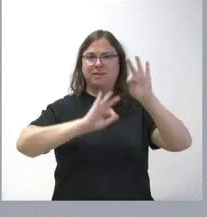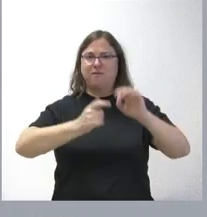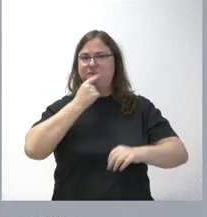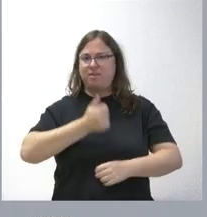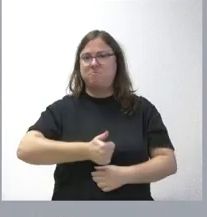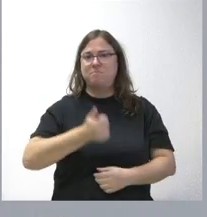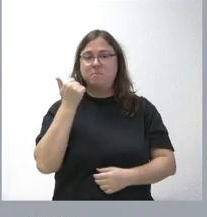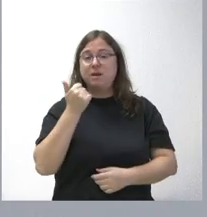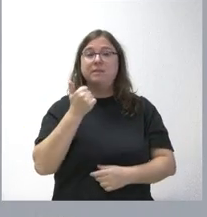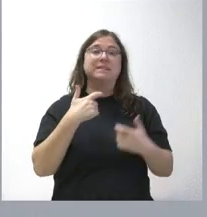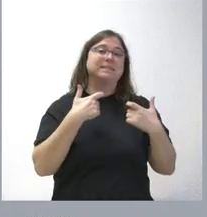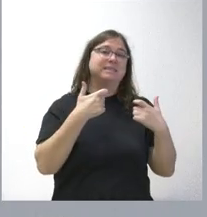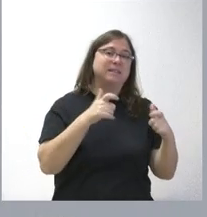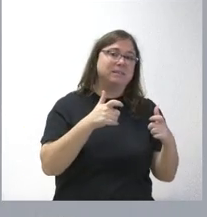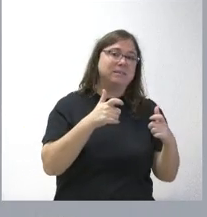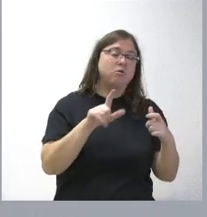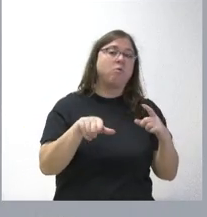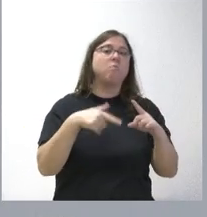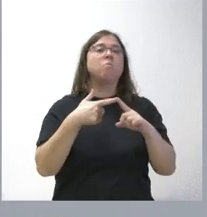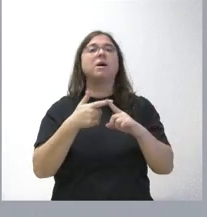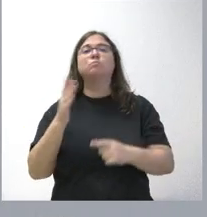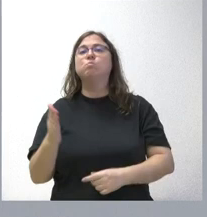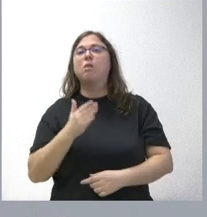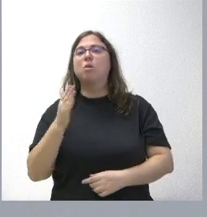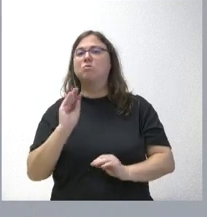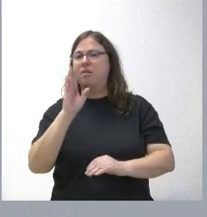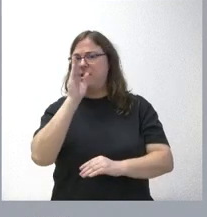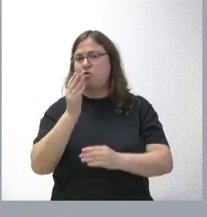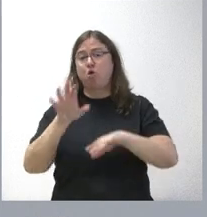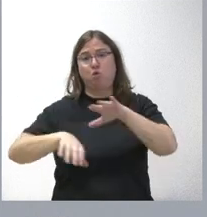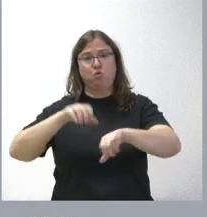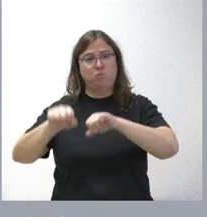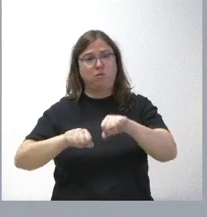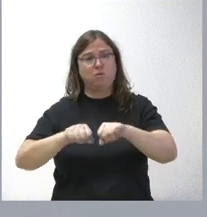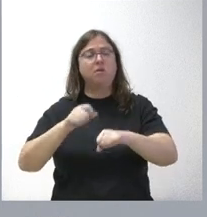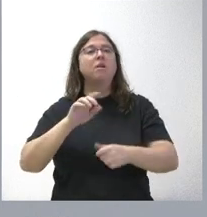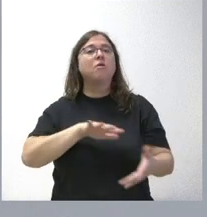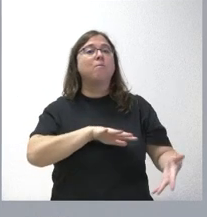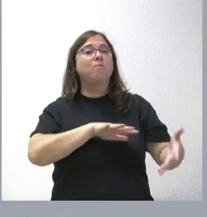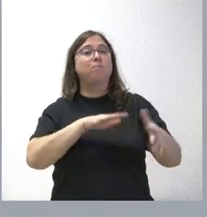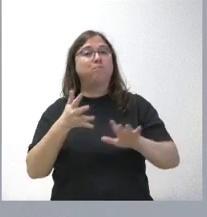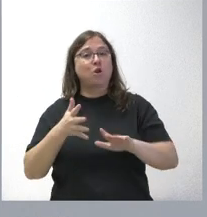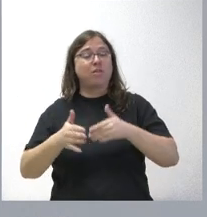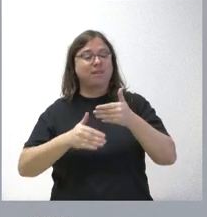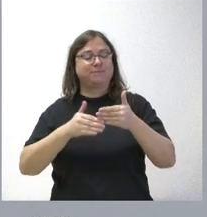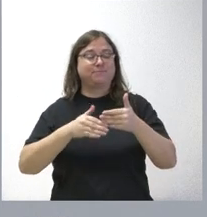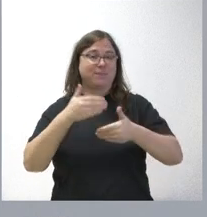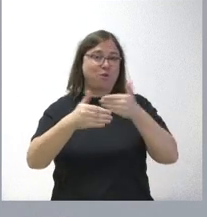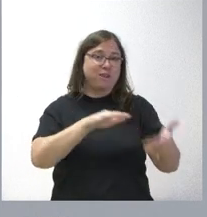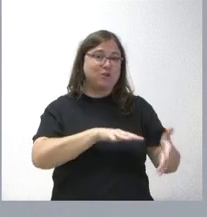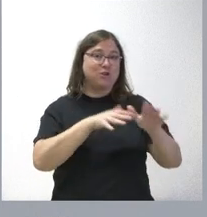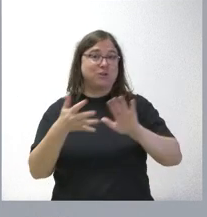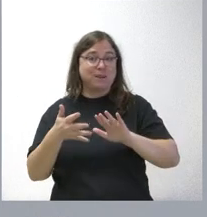tanto dentro del sector como desde el productor al consumidor. Se busca agilizar el proceso de transformación tecnológica de los